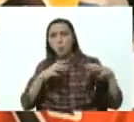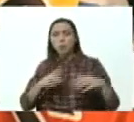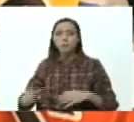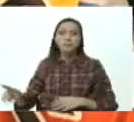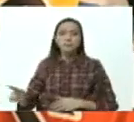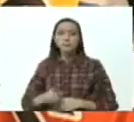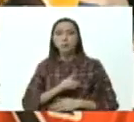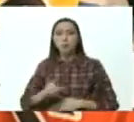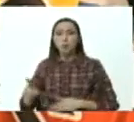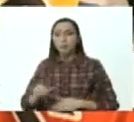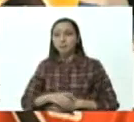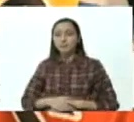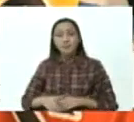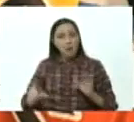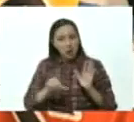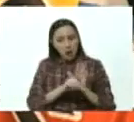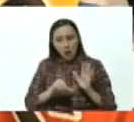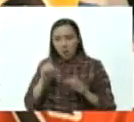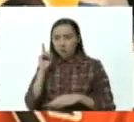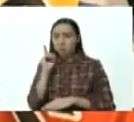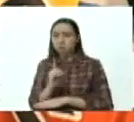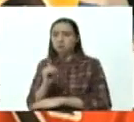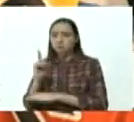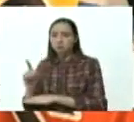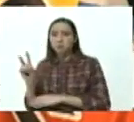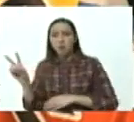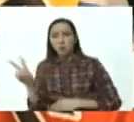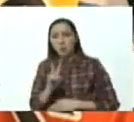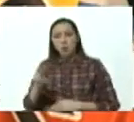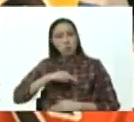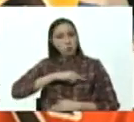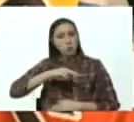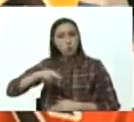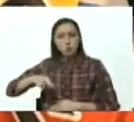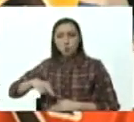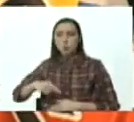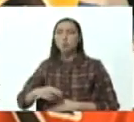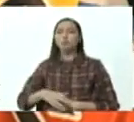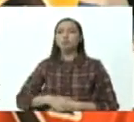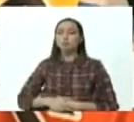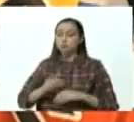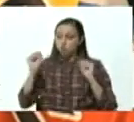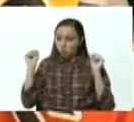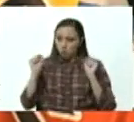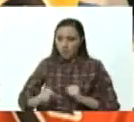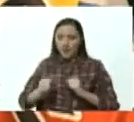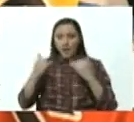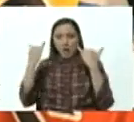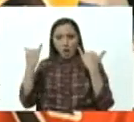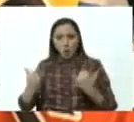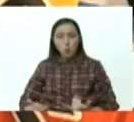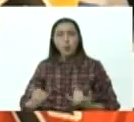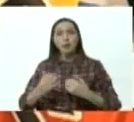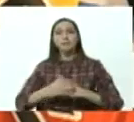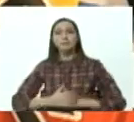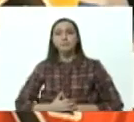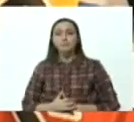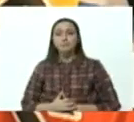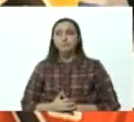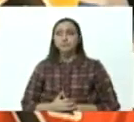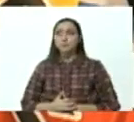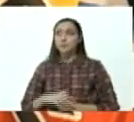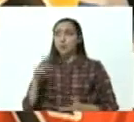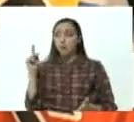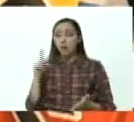establecido en las leyes de nuestra república nosotros estamos convencidos hoy en día está